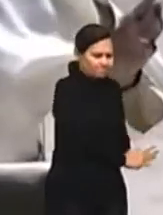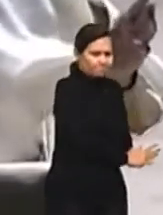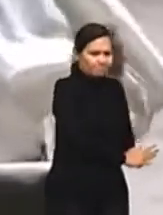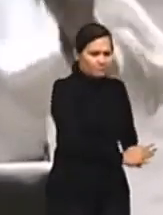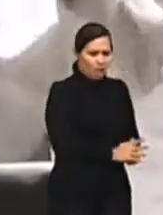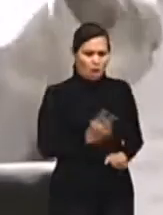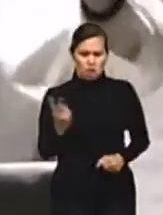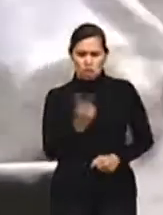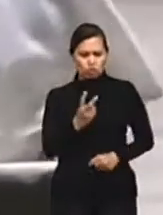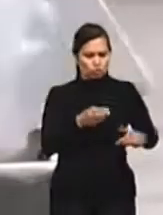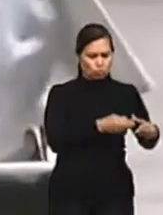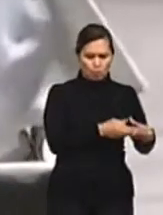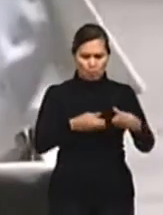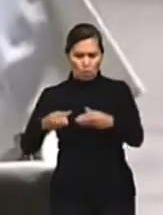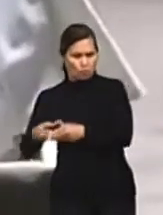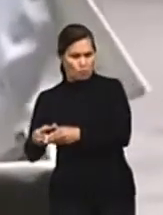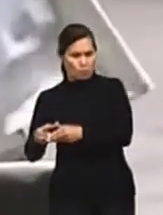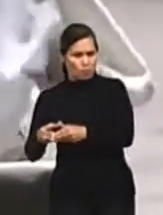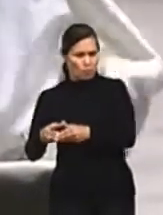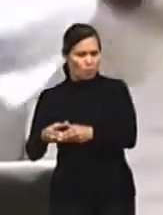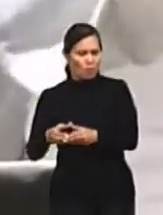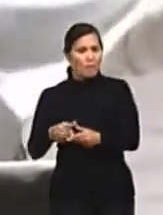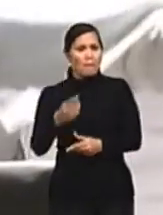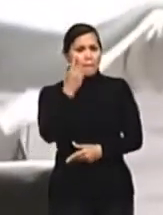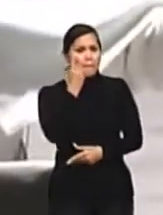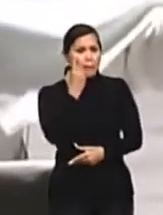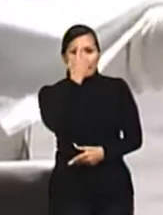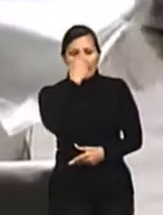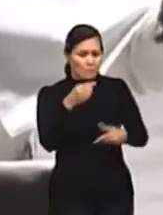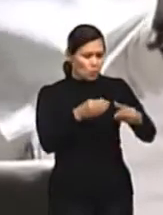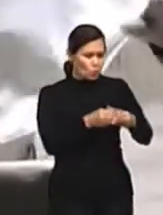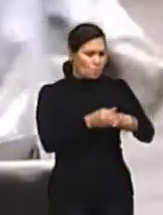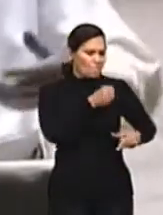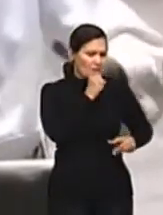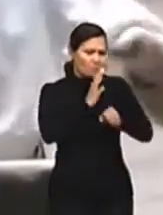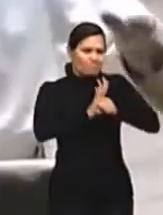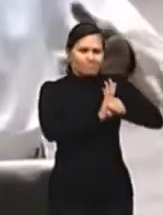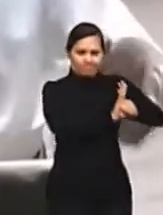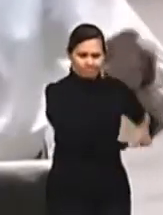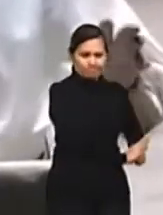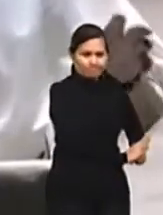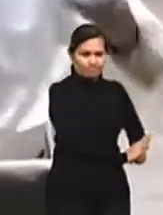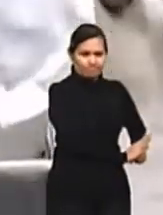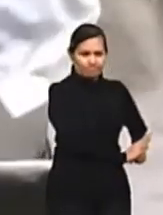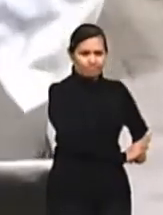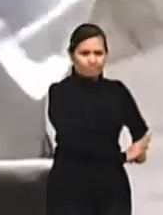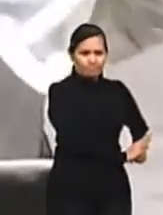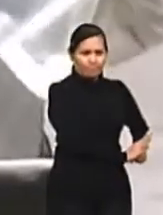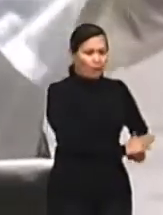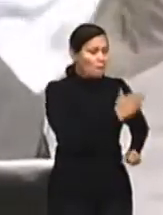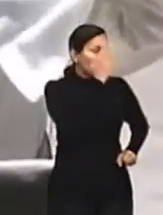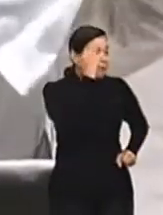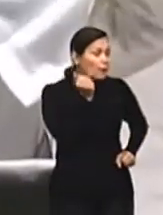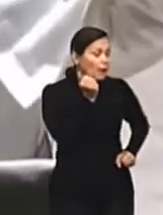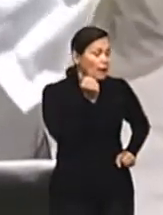polos de la vida, que son las promesas de los pueblos. Exclusión de los ancianos, por supuesto. Porque uno